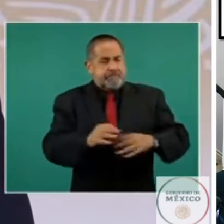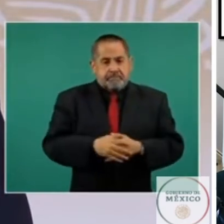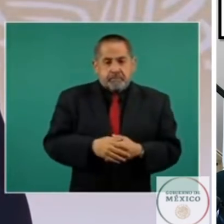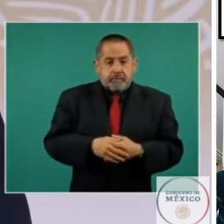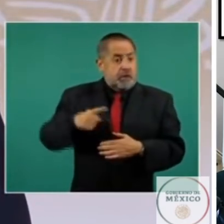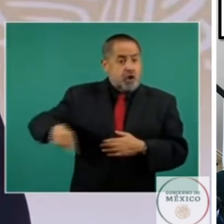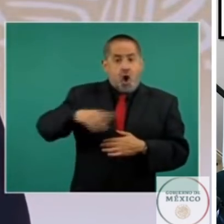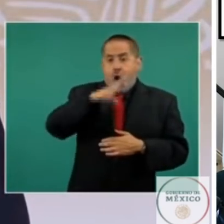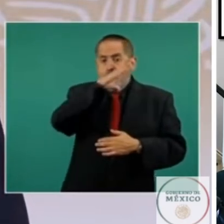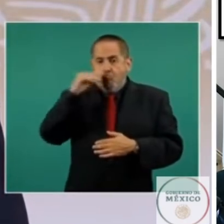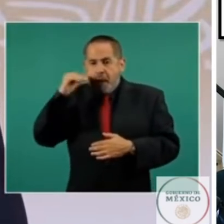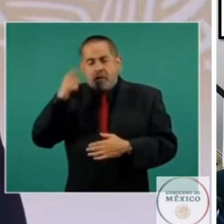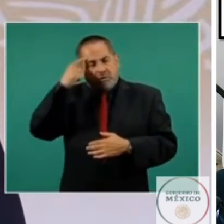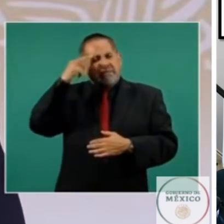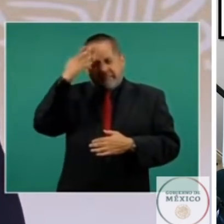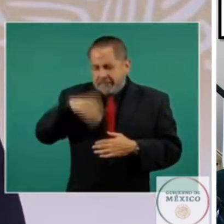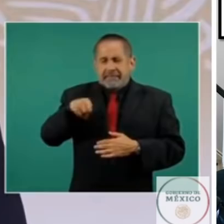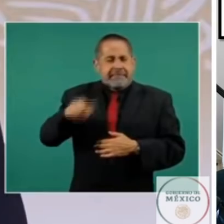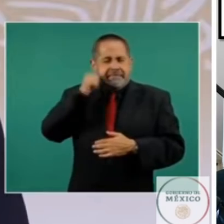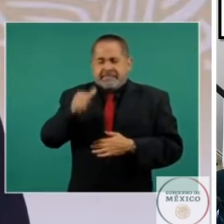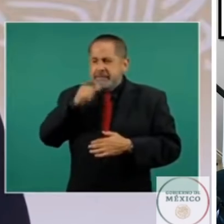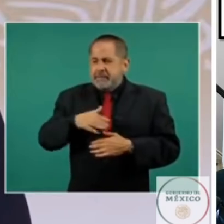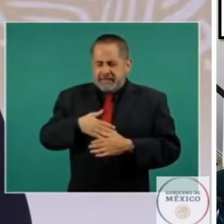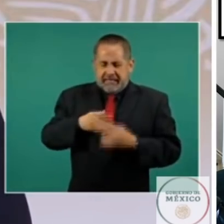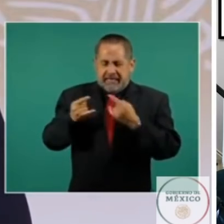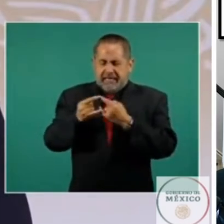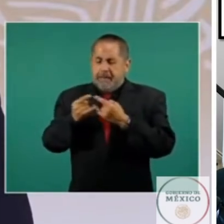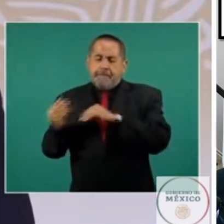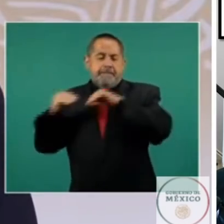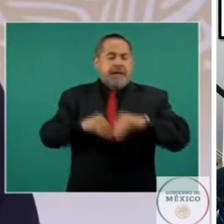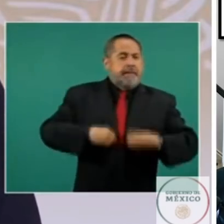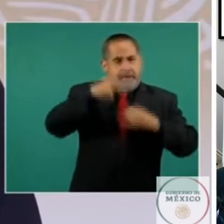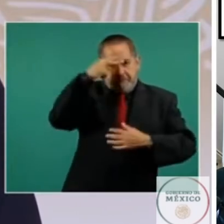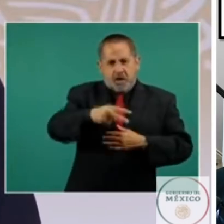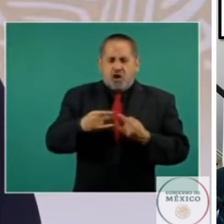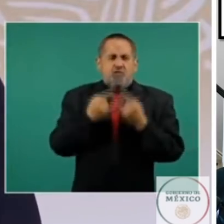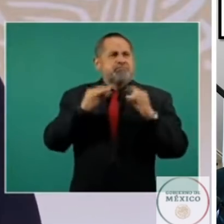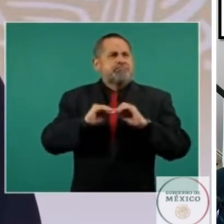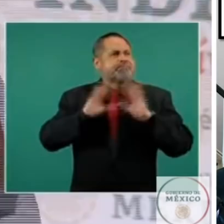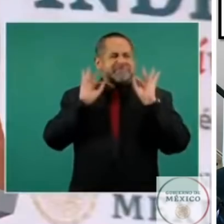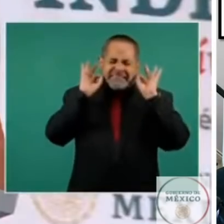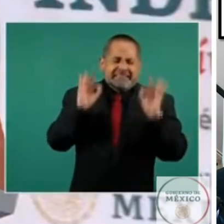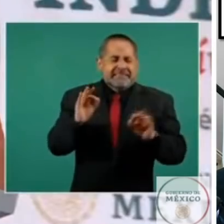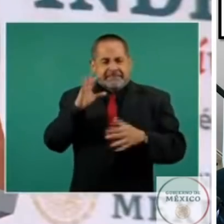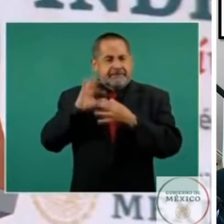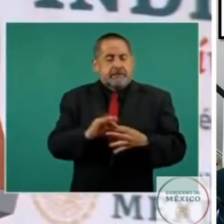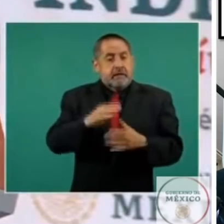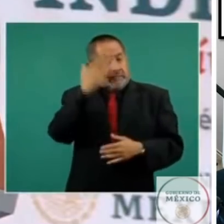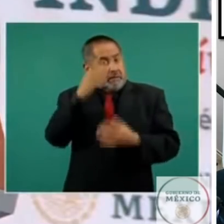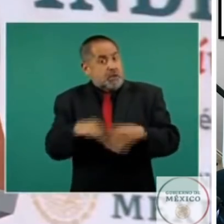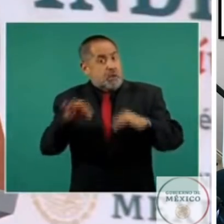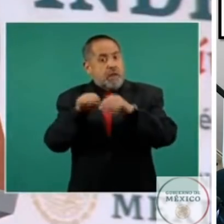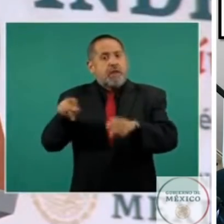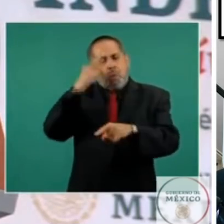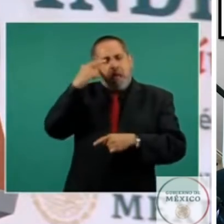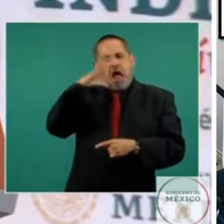cubanos que dejaron su sangre y sus nombres en la historia de México. Sobresale especialmente la solidaridad cubana en el